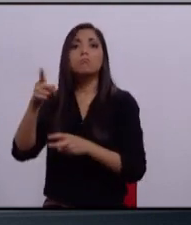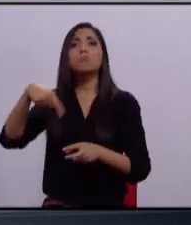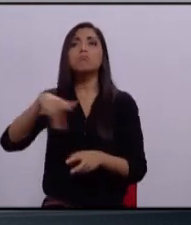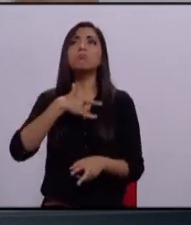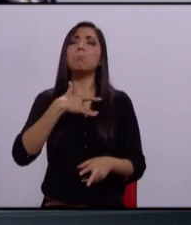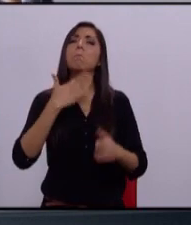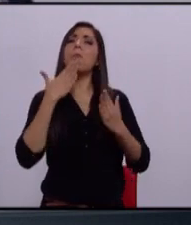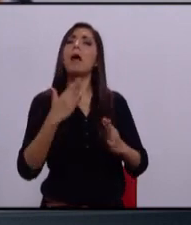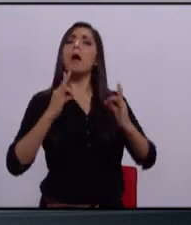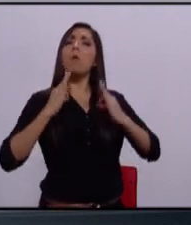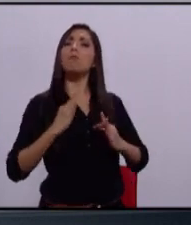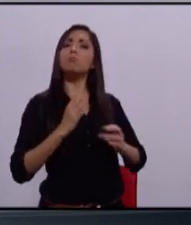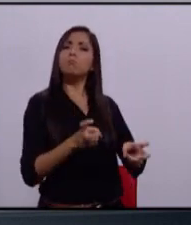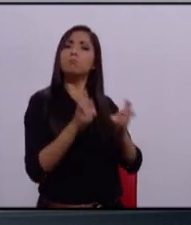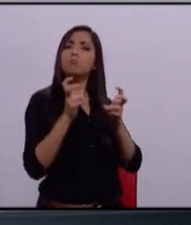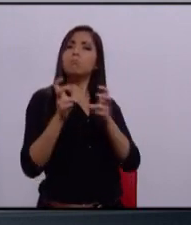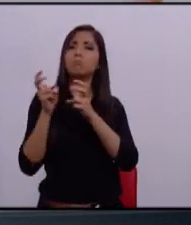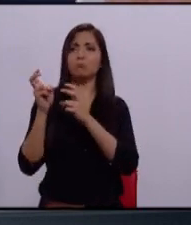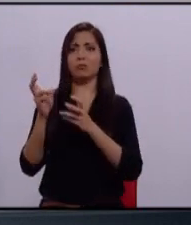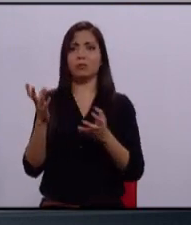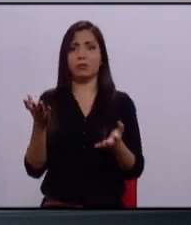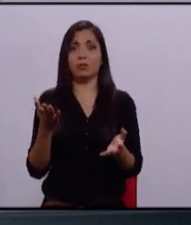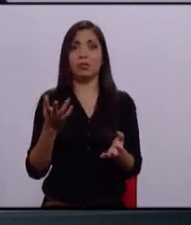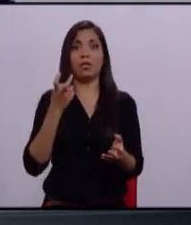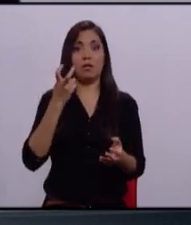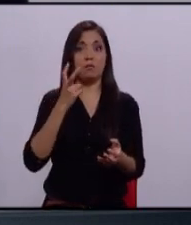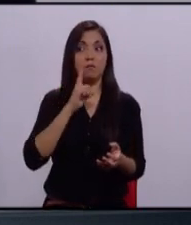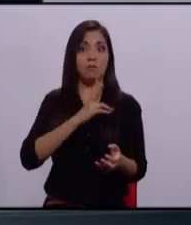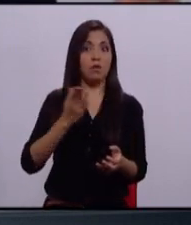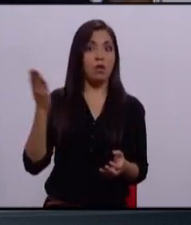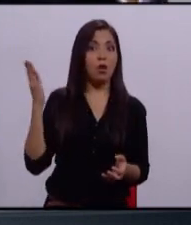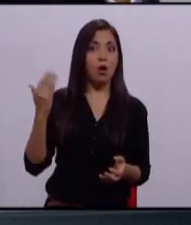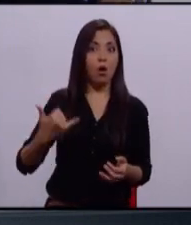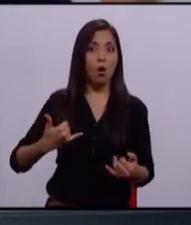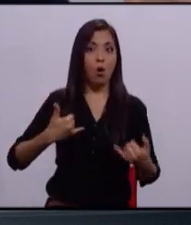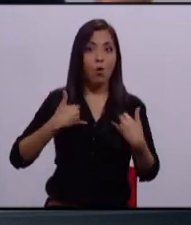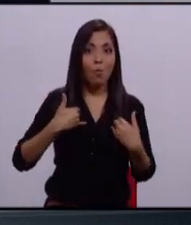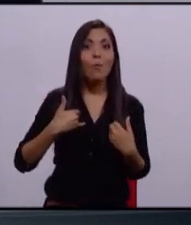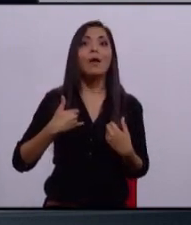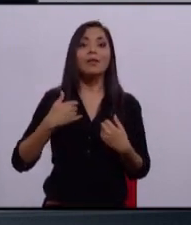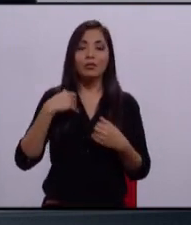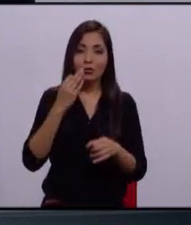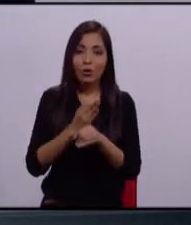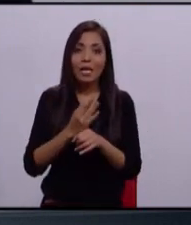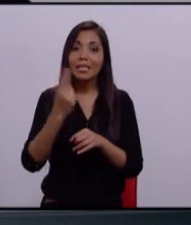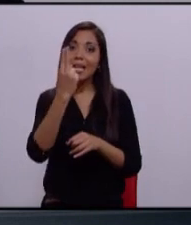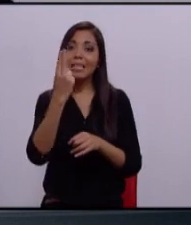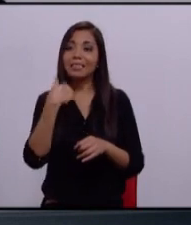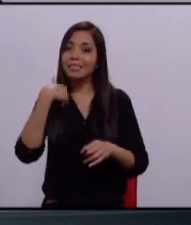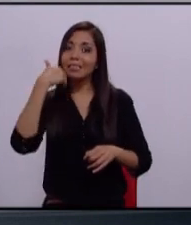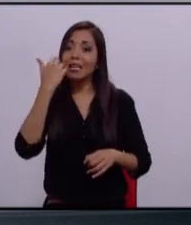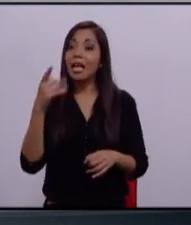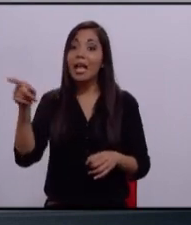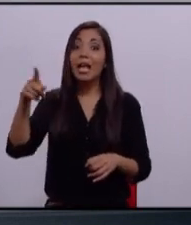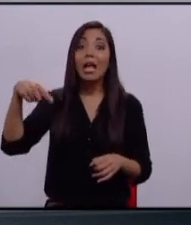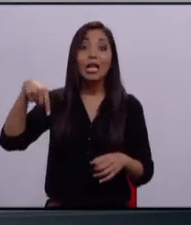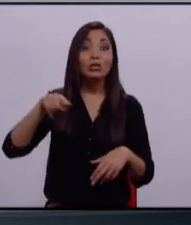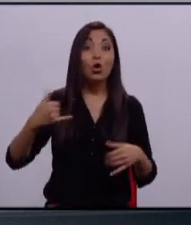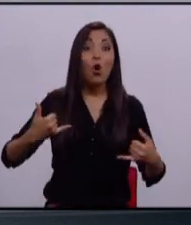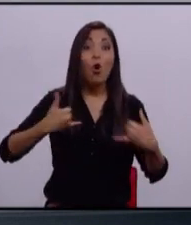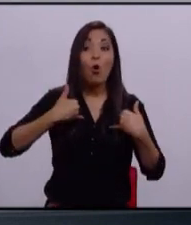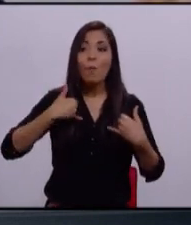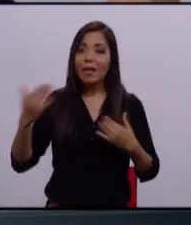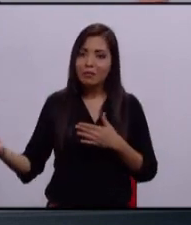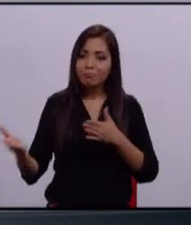de vida. Y a esos jóvenes, es a los que me refiero, el que podamos rescatar a través de generales